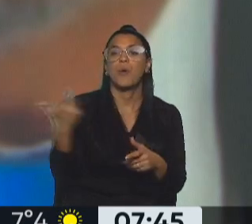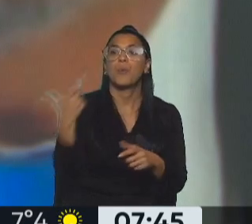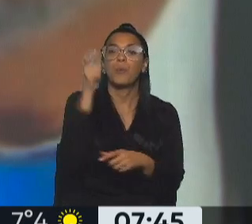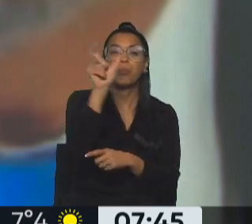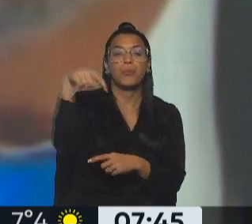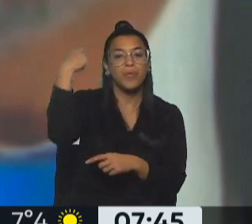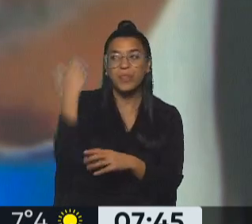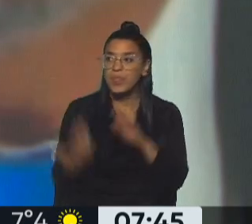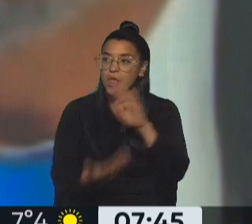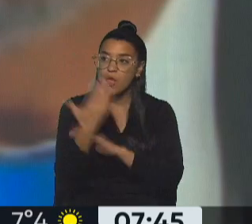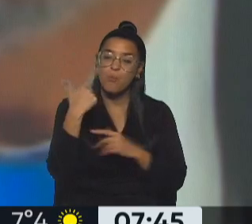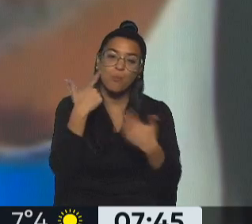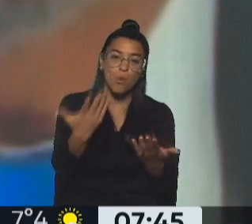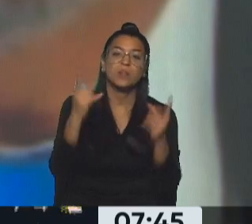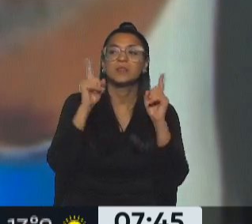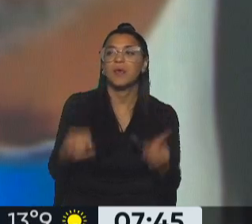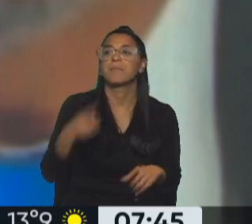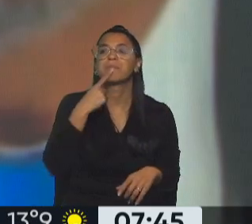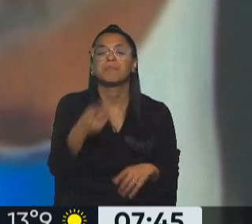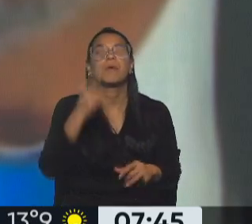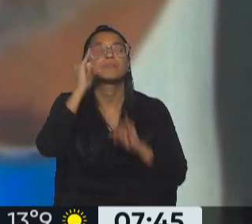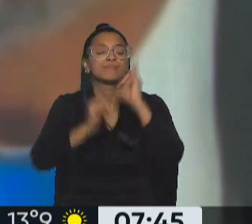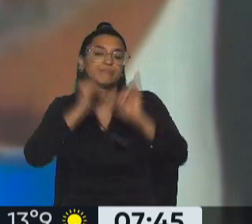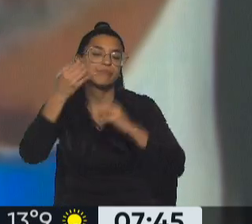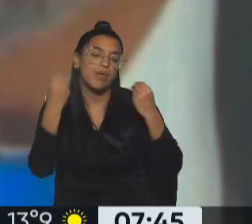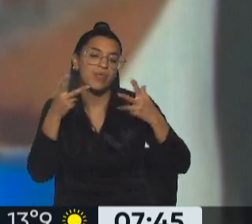y de refutarlos con lo que dijeron los testigos y los documentos.